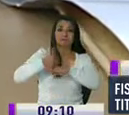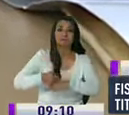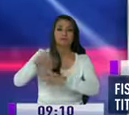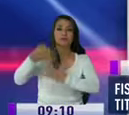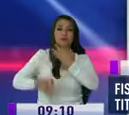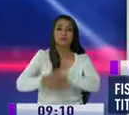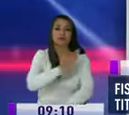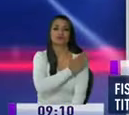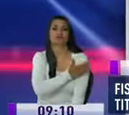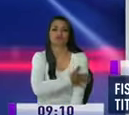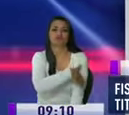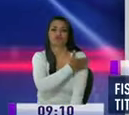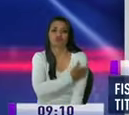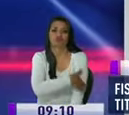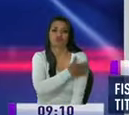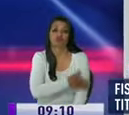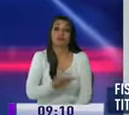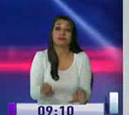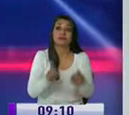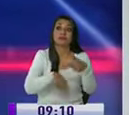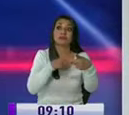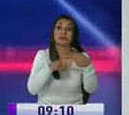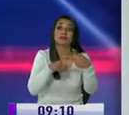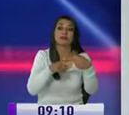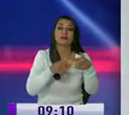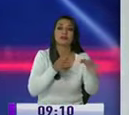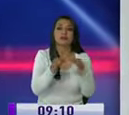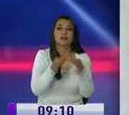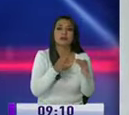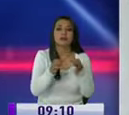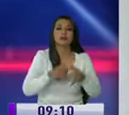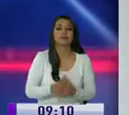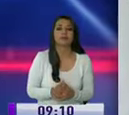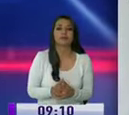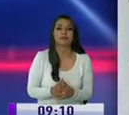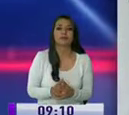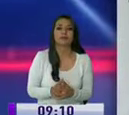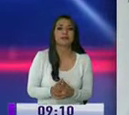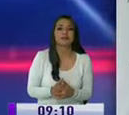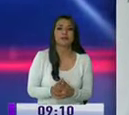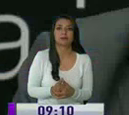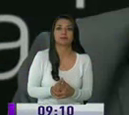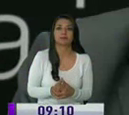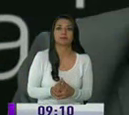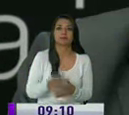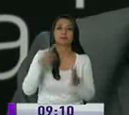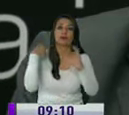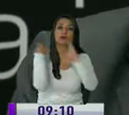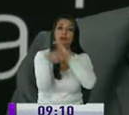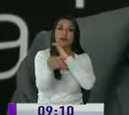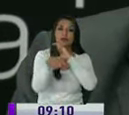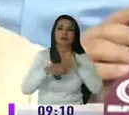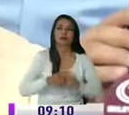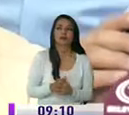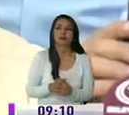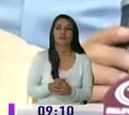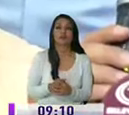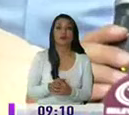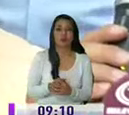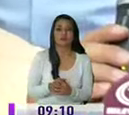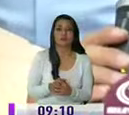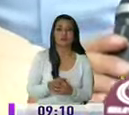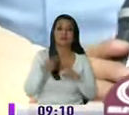judicial También se pretendería esclarecer la veracidad de supuestos correos electrónicos entre Yal y el